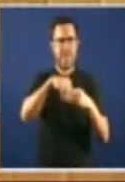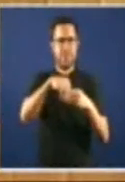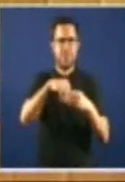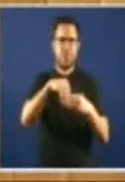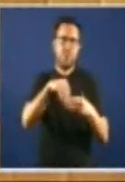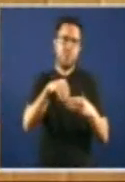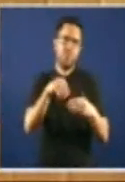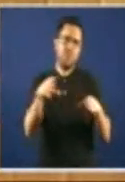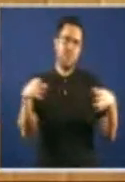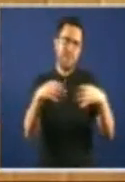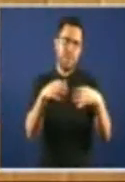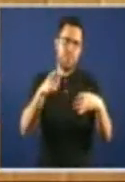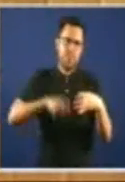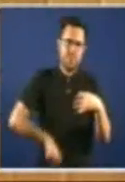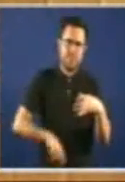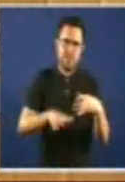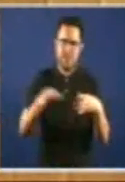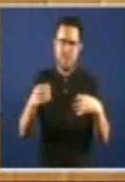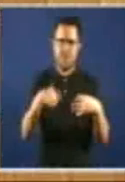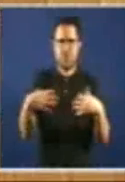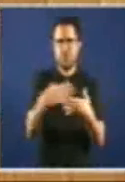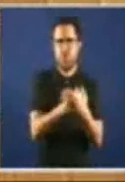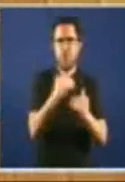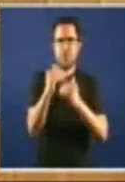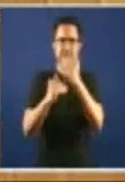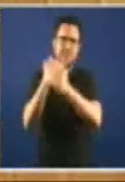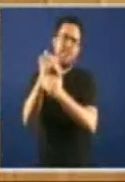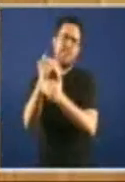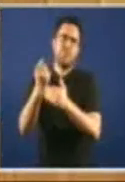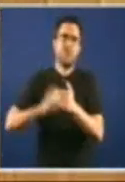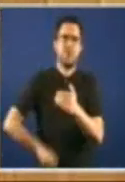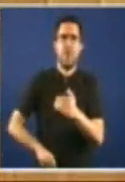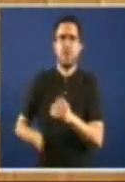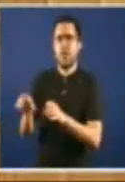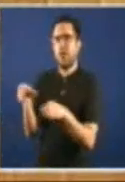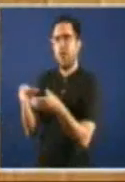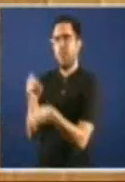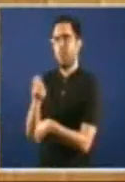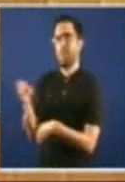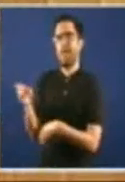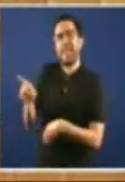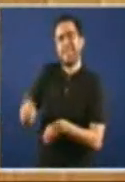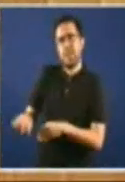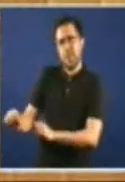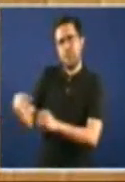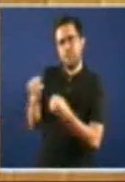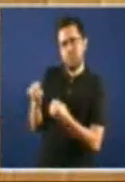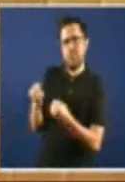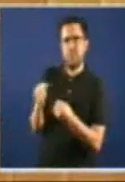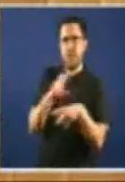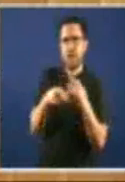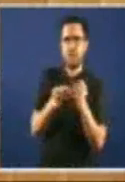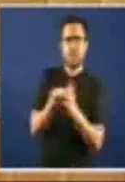Estamentos E Categorías Profesionais E O Partido Popular Tamén O Receita Non Seis E Porque Pensan